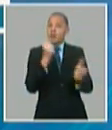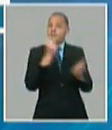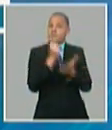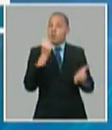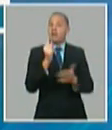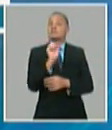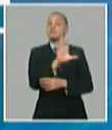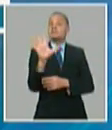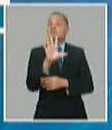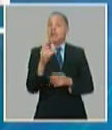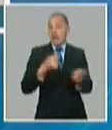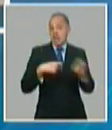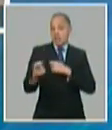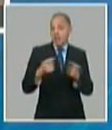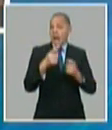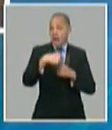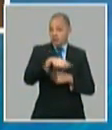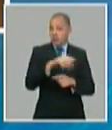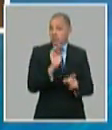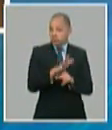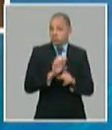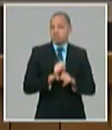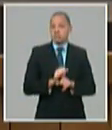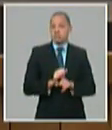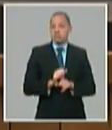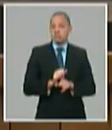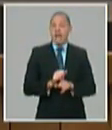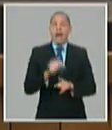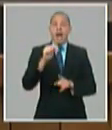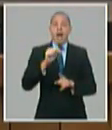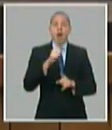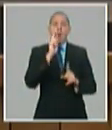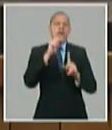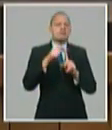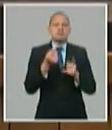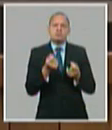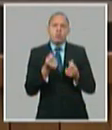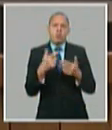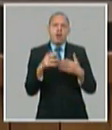con un monto de inversión comprometido de 3.026 millones de dólares